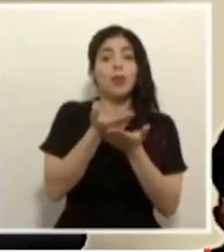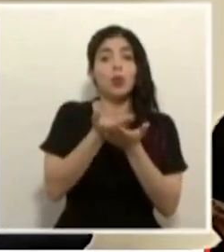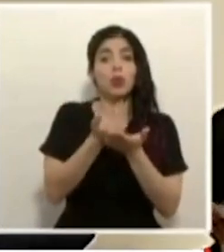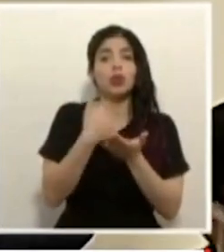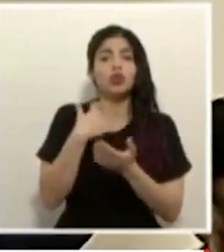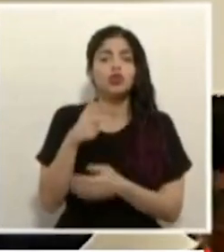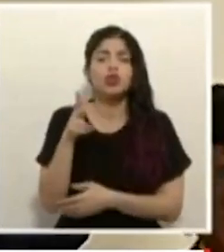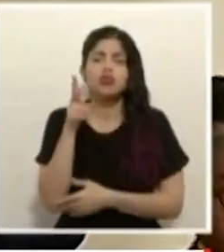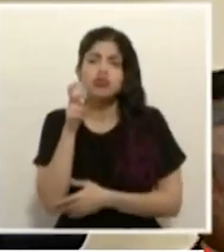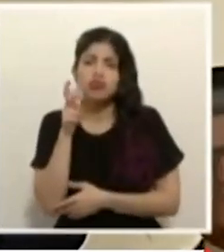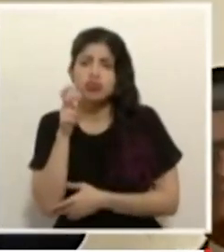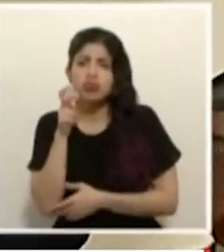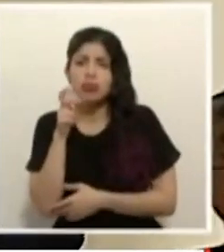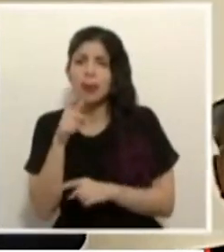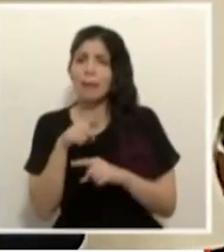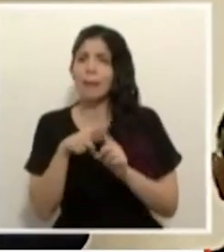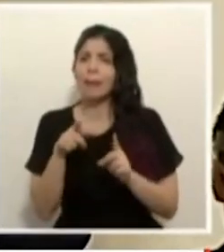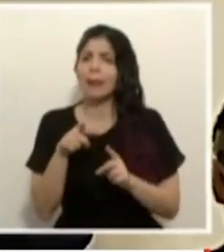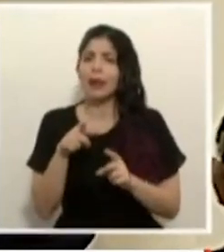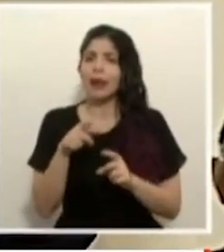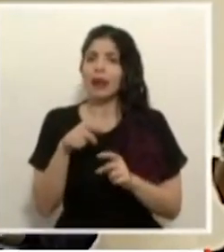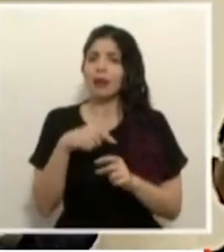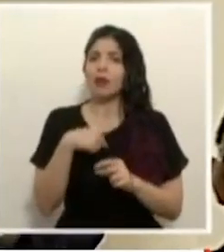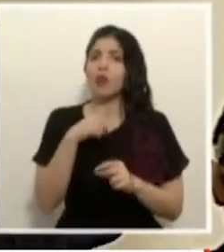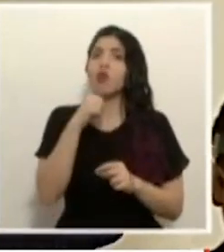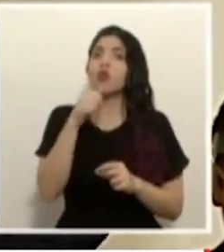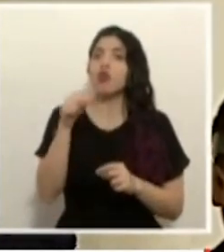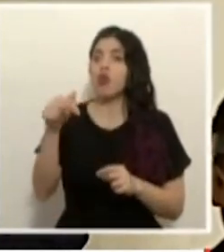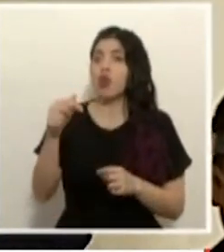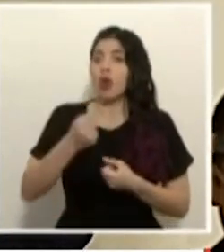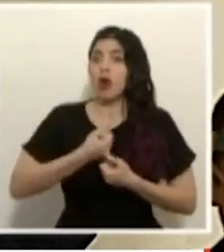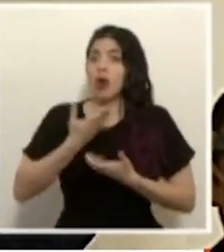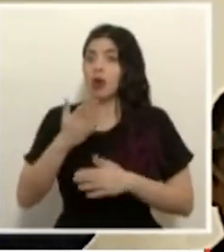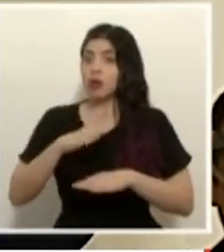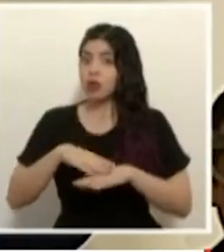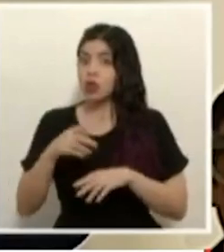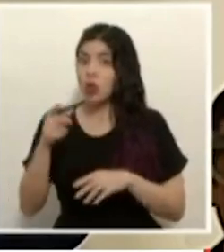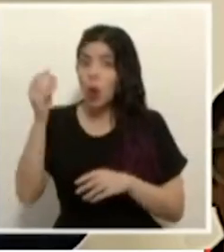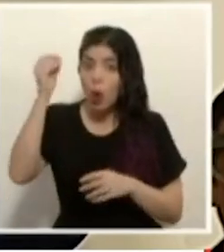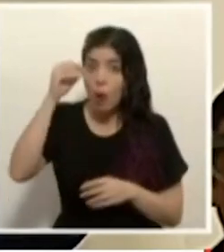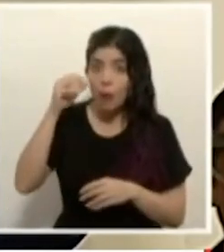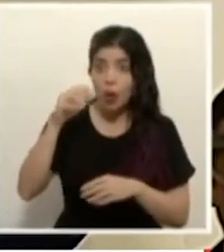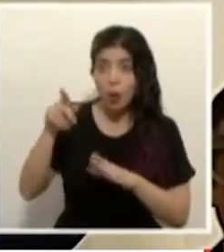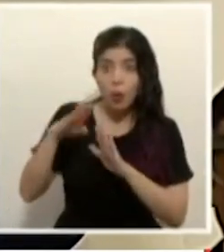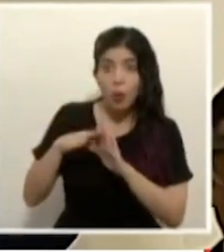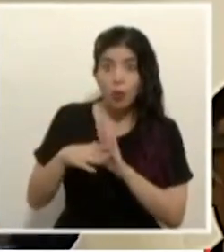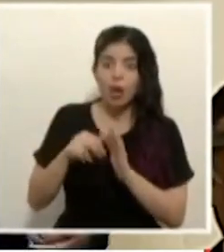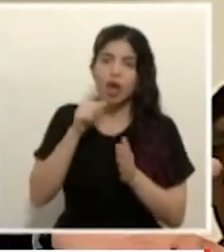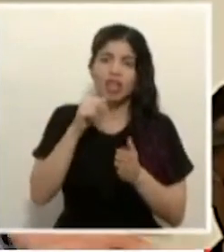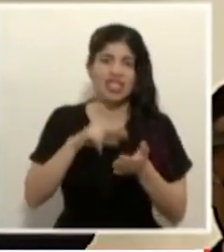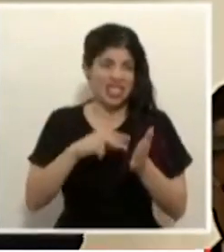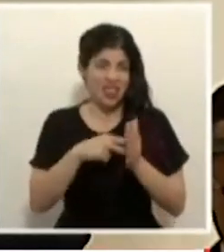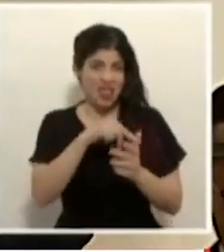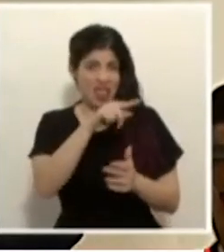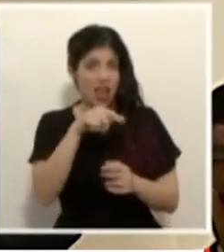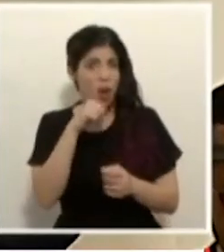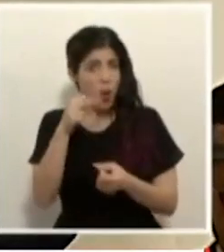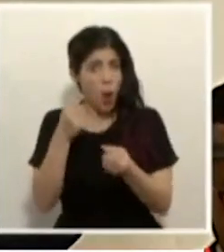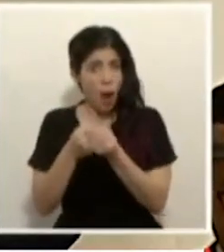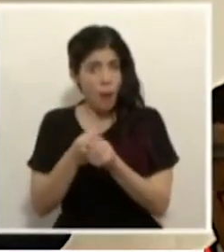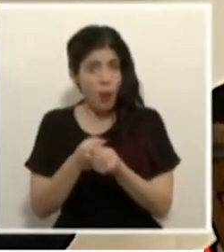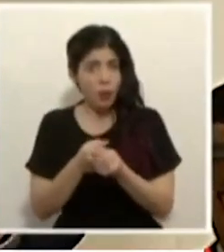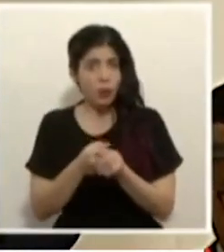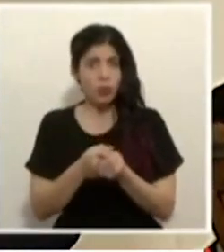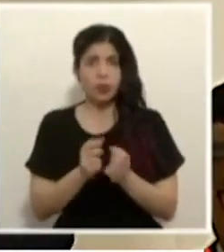escuché y no necesariamente me manifesté ahí sobre esas propuestas quiere decir que el gobierno no las va a impulsar o las va a